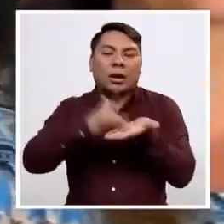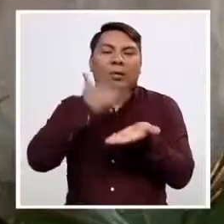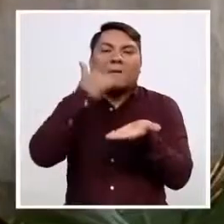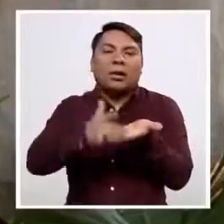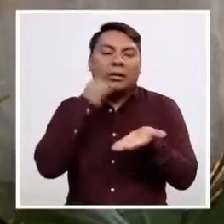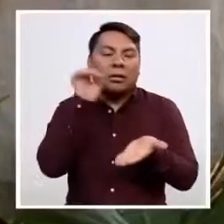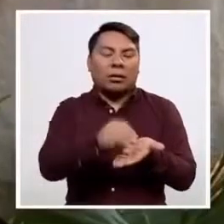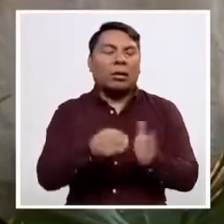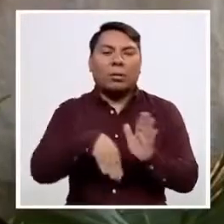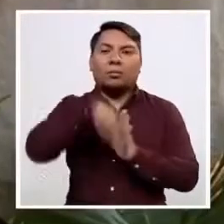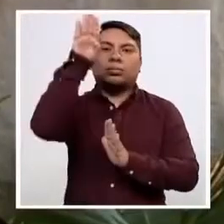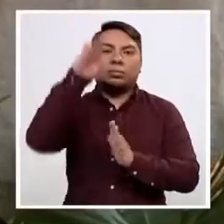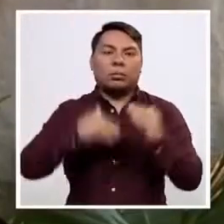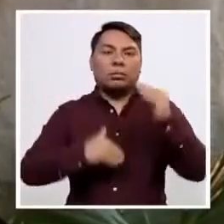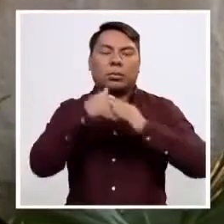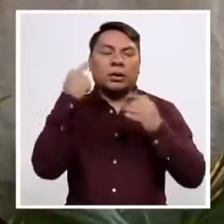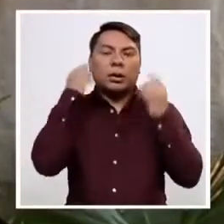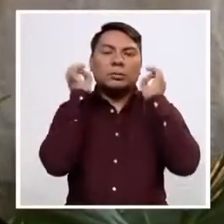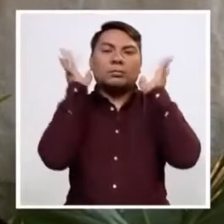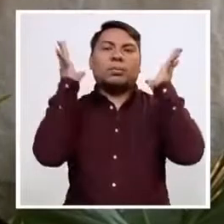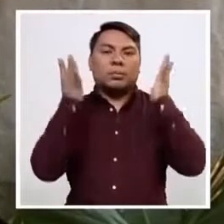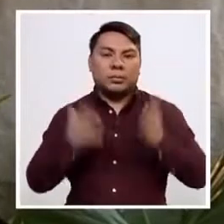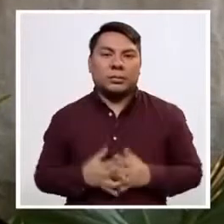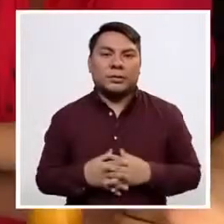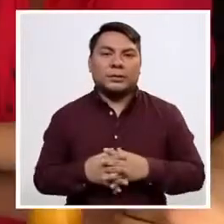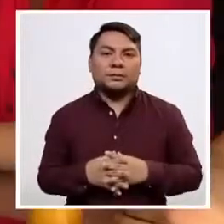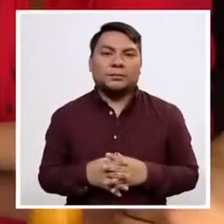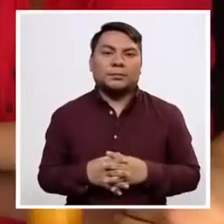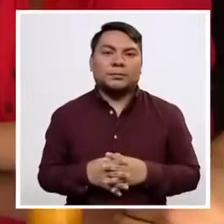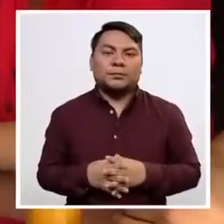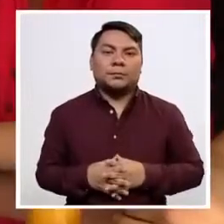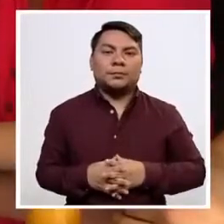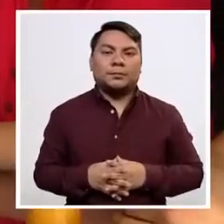pasaron de un antibiótico y le afectaron el nervio auditivo.